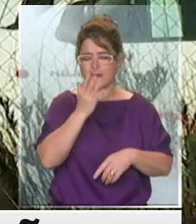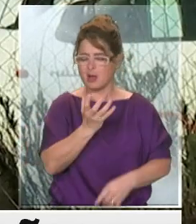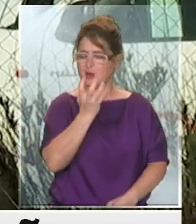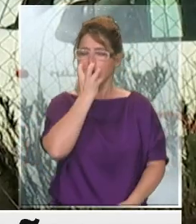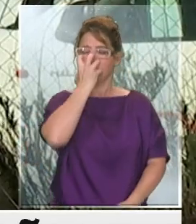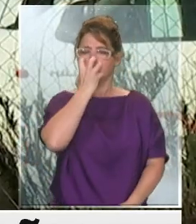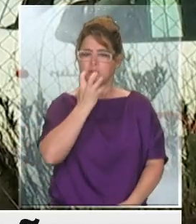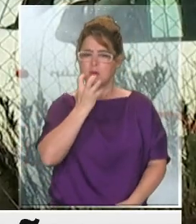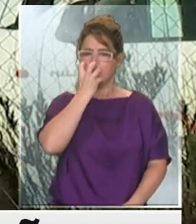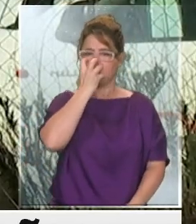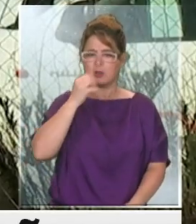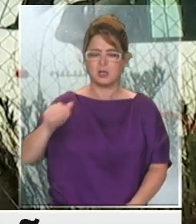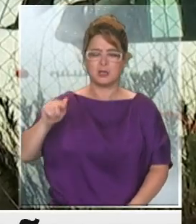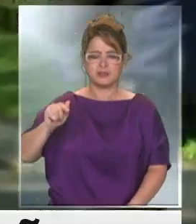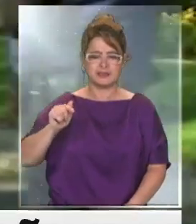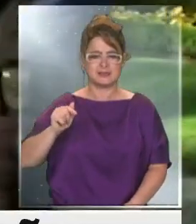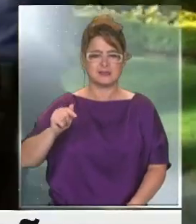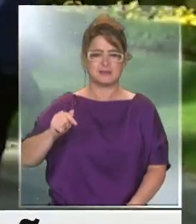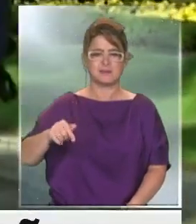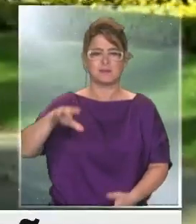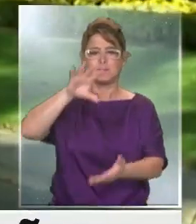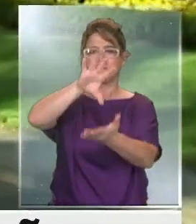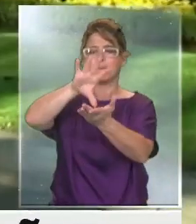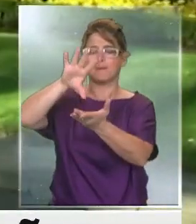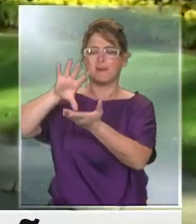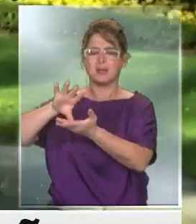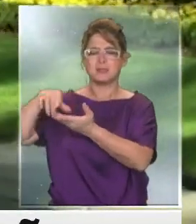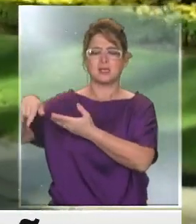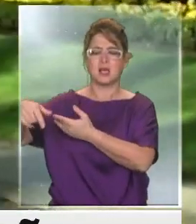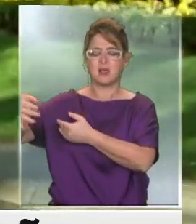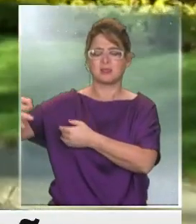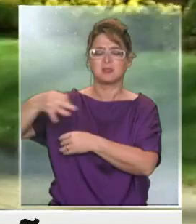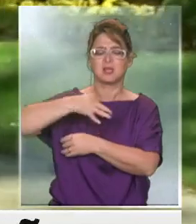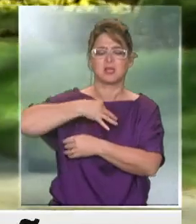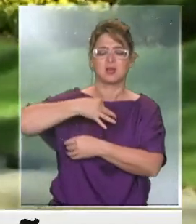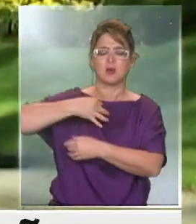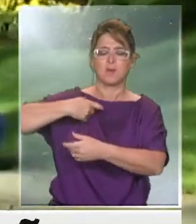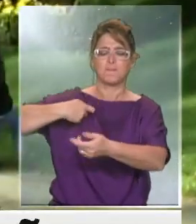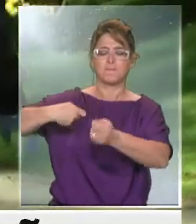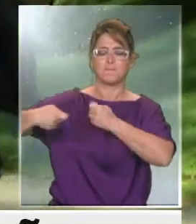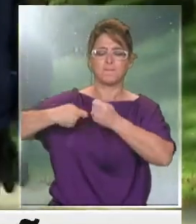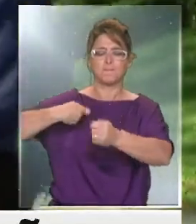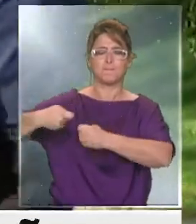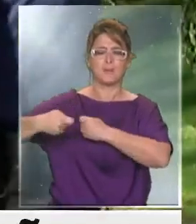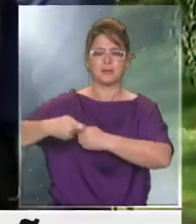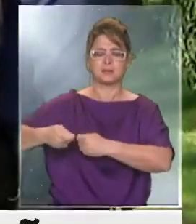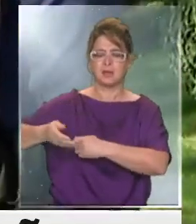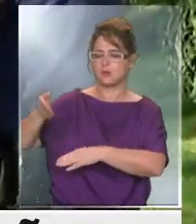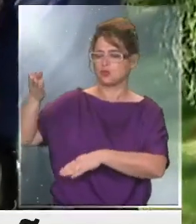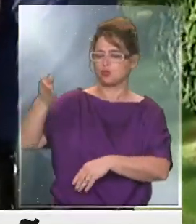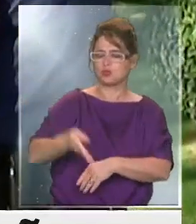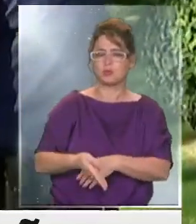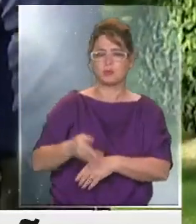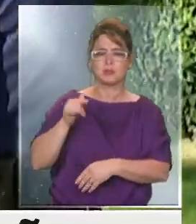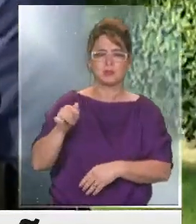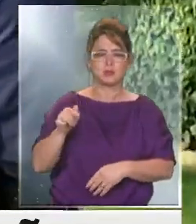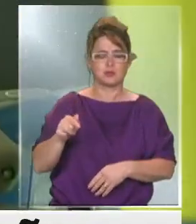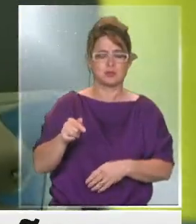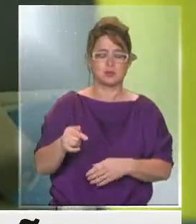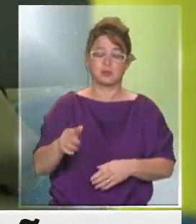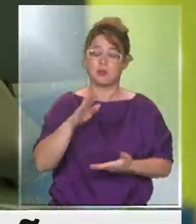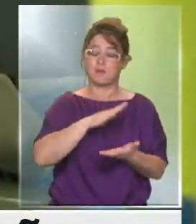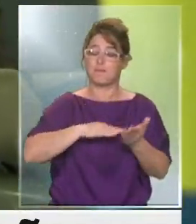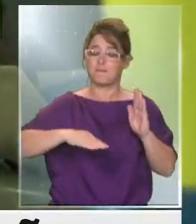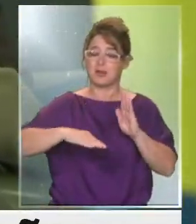últimos días estos países habían dicho que no se iba a vender y se había detenido la exportación precisamente de estos implementos que son básicos.